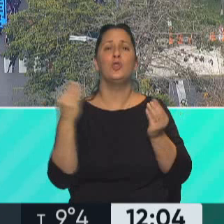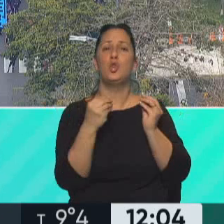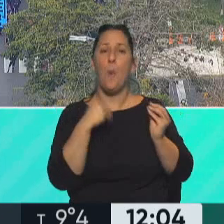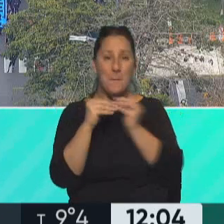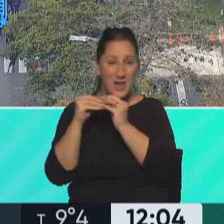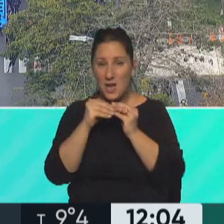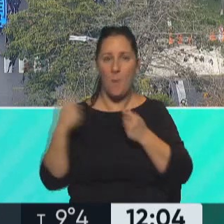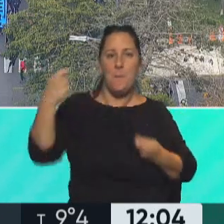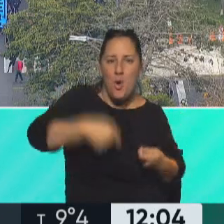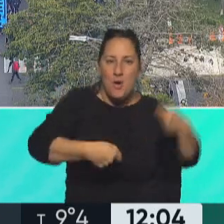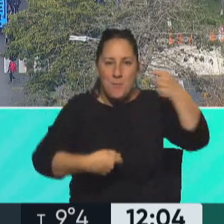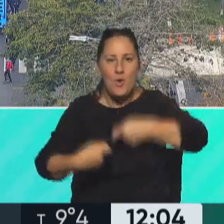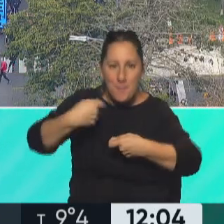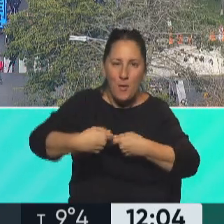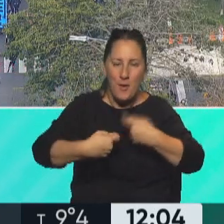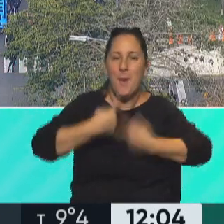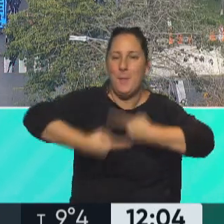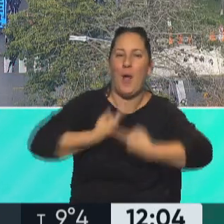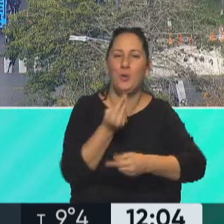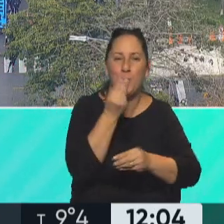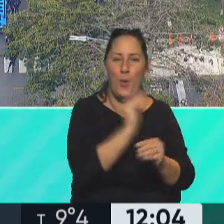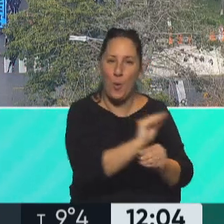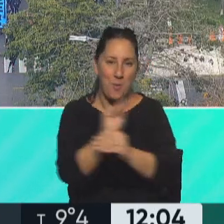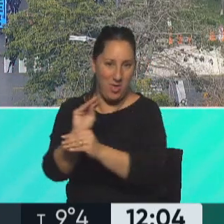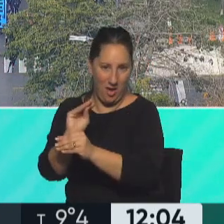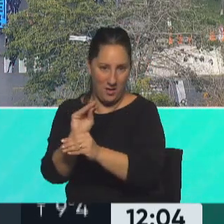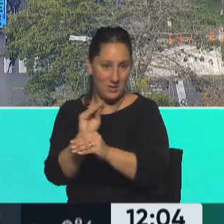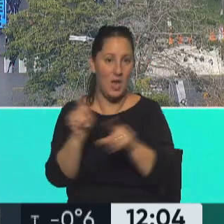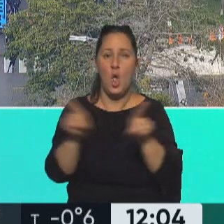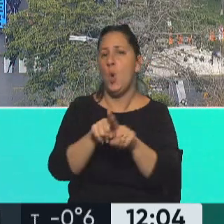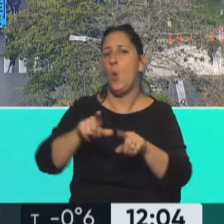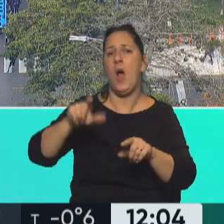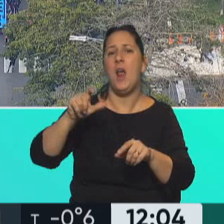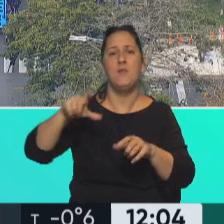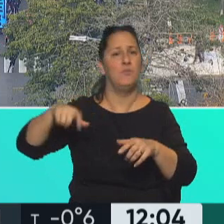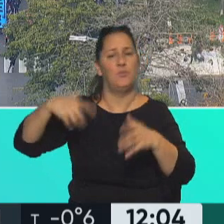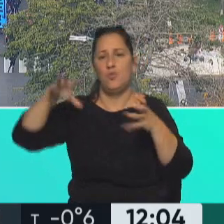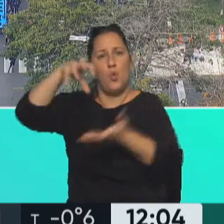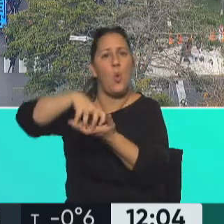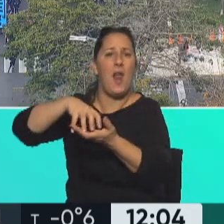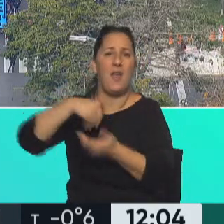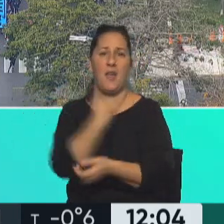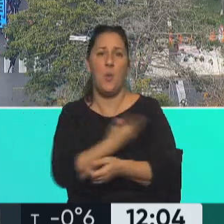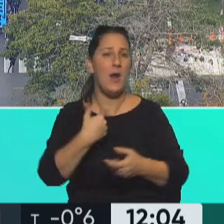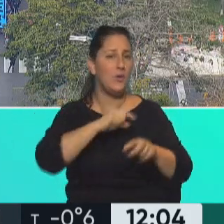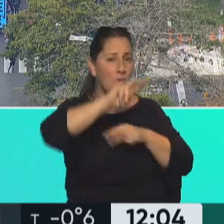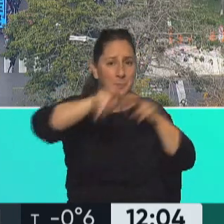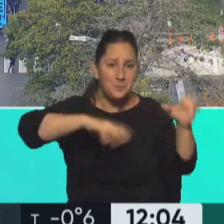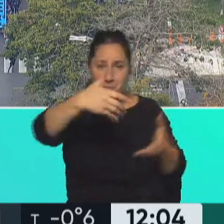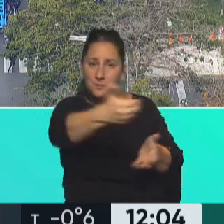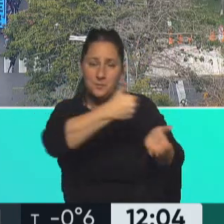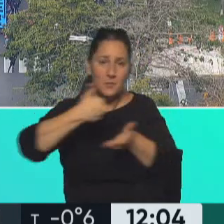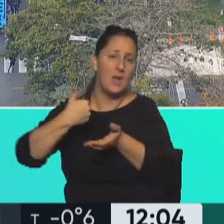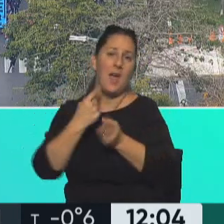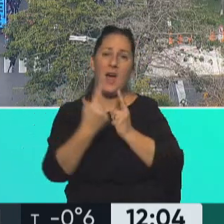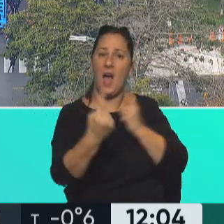para sostener esa actividad, como lo hace una organización social en el barrio, una sociedad de fomento, que junta los recursos en forma autónoma, en